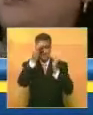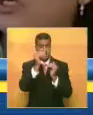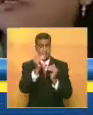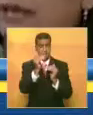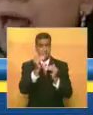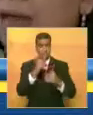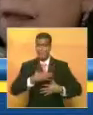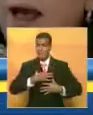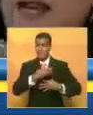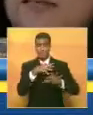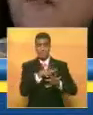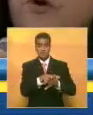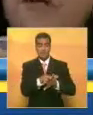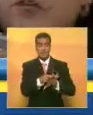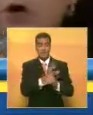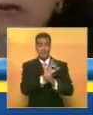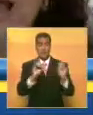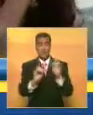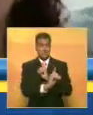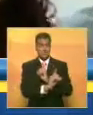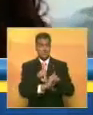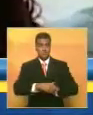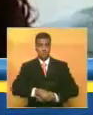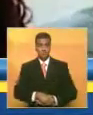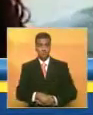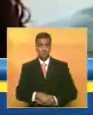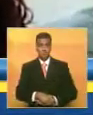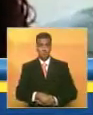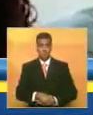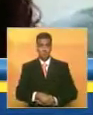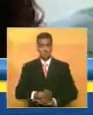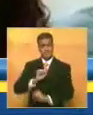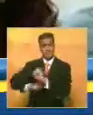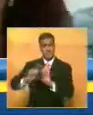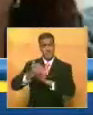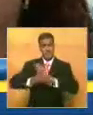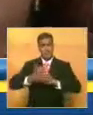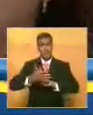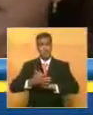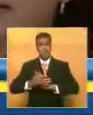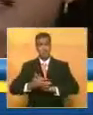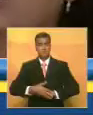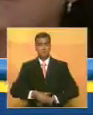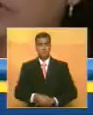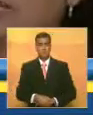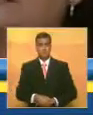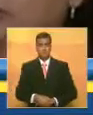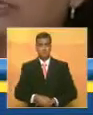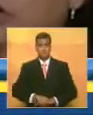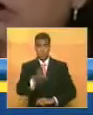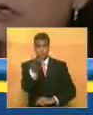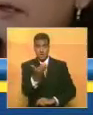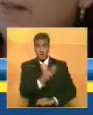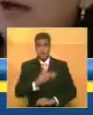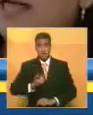la atención integral, a la transformación, a evitar un problema que ustedes, mis queridas compatriotas que se